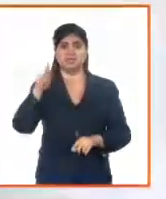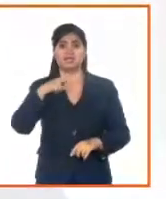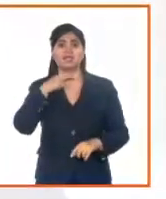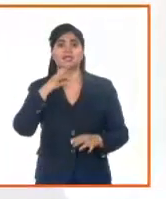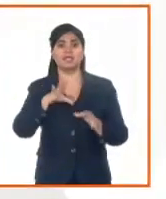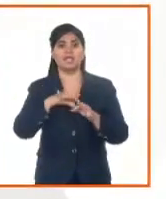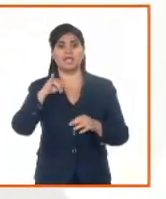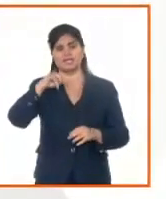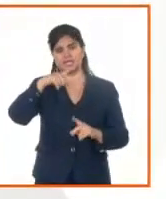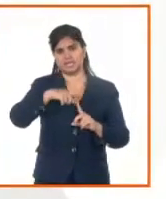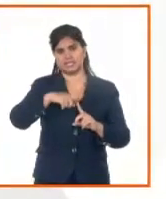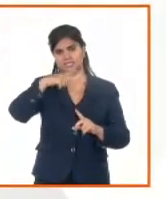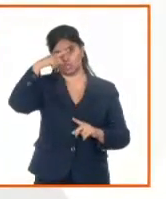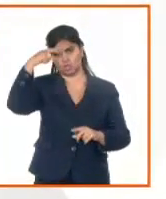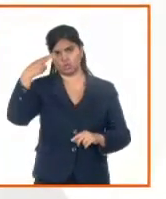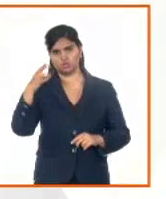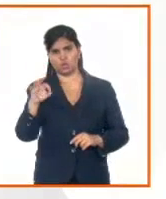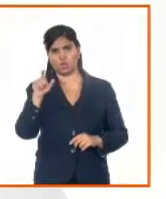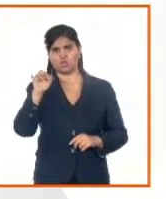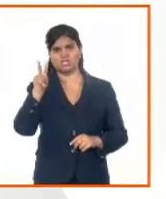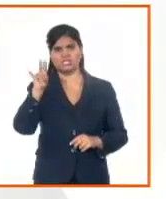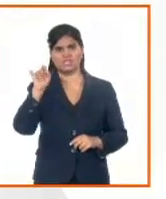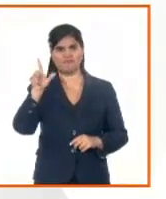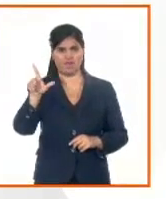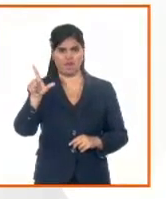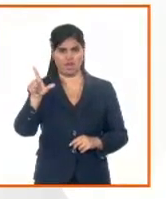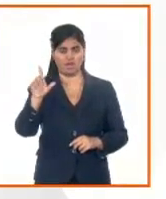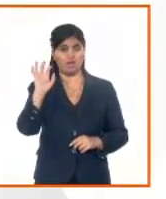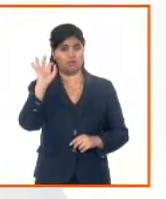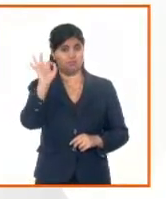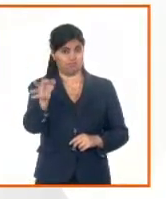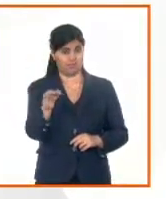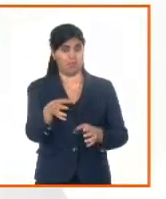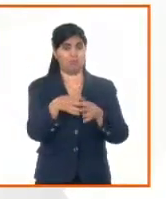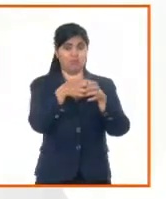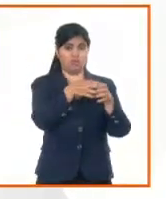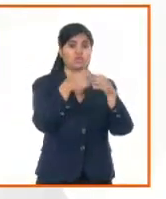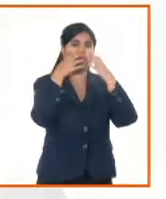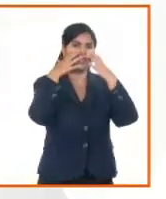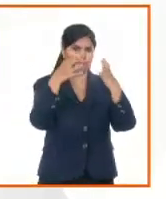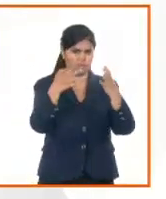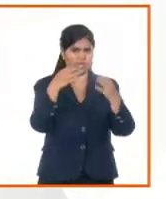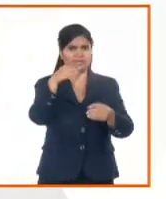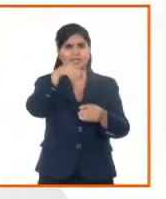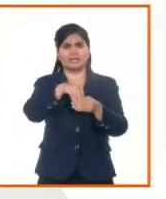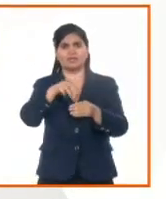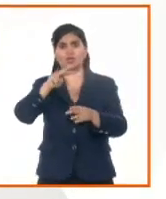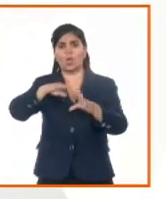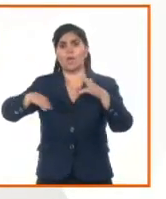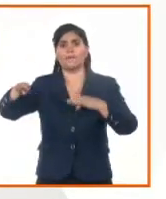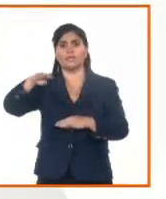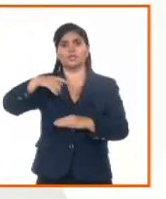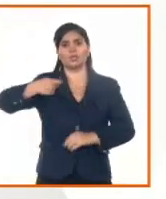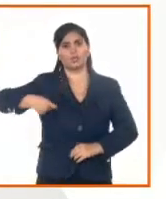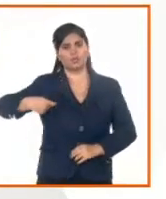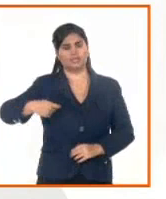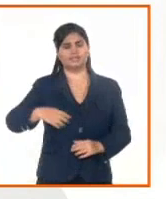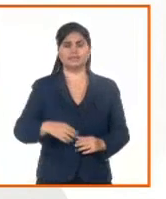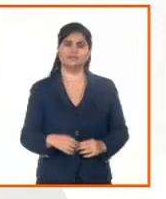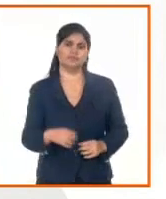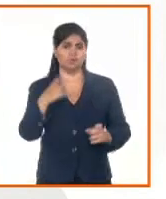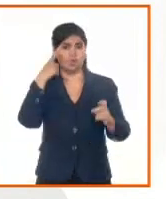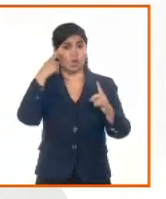claves dentro del sistema del Ministerio de Justicia, porque tienen un impacto directo en los servicios a la población, en el desarrollo